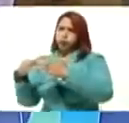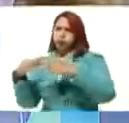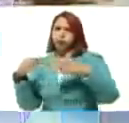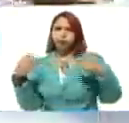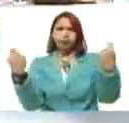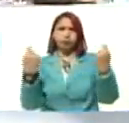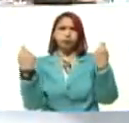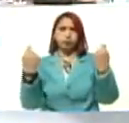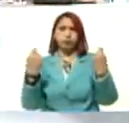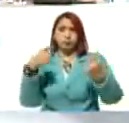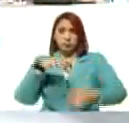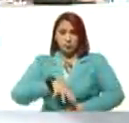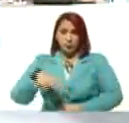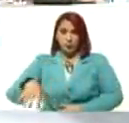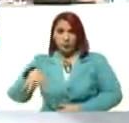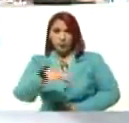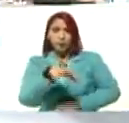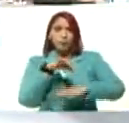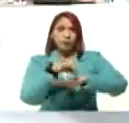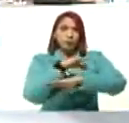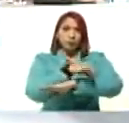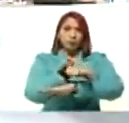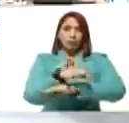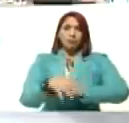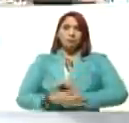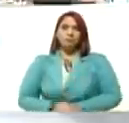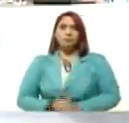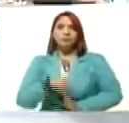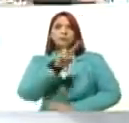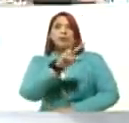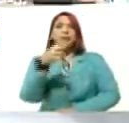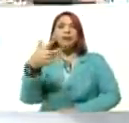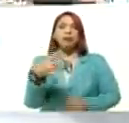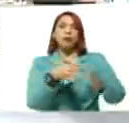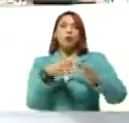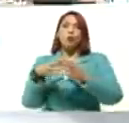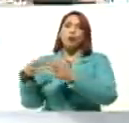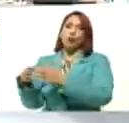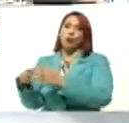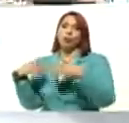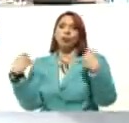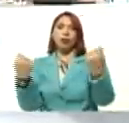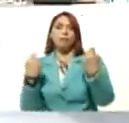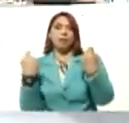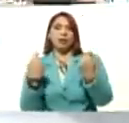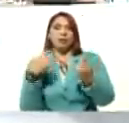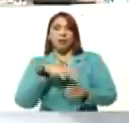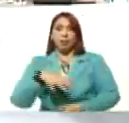estadales y municipales. 23 comandos de campaña estadales,